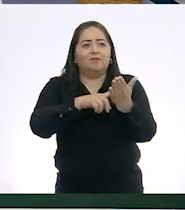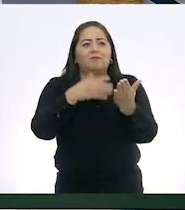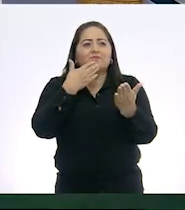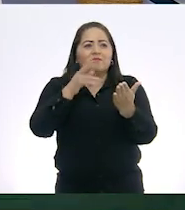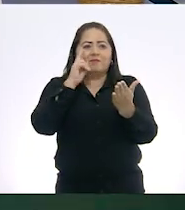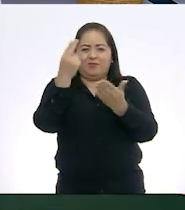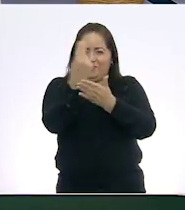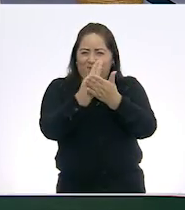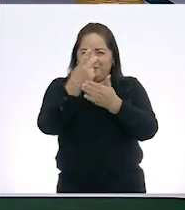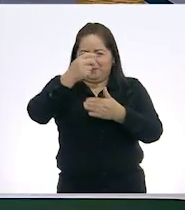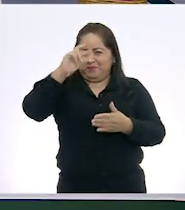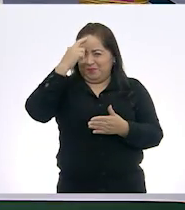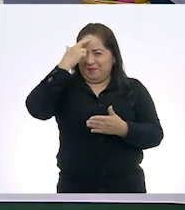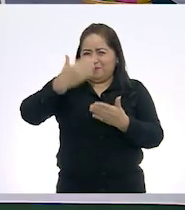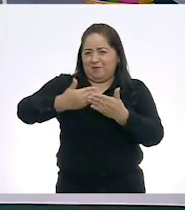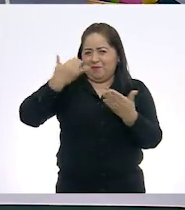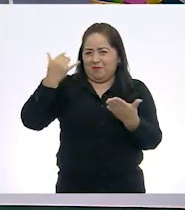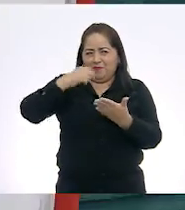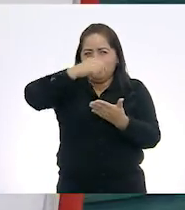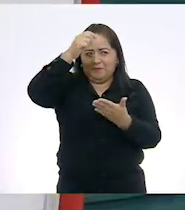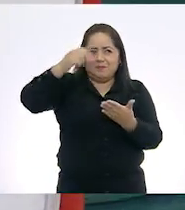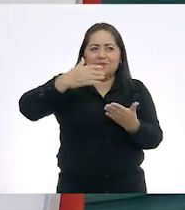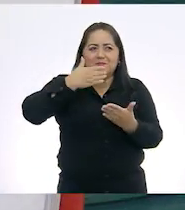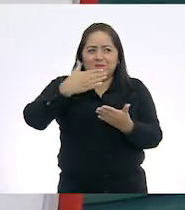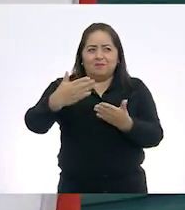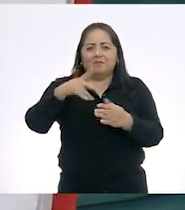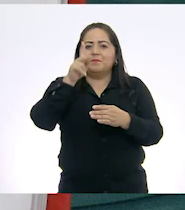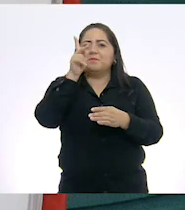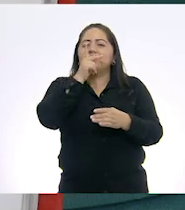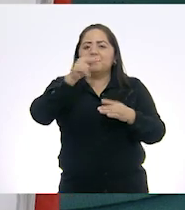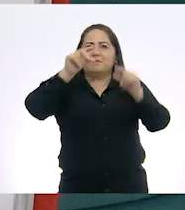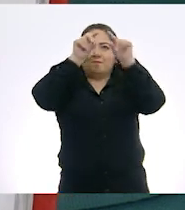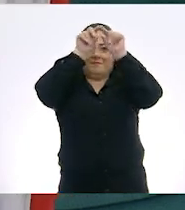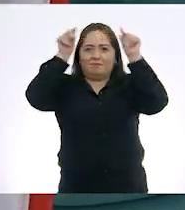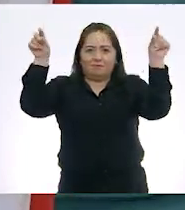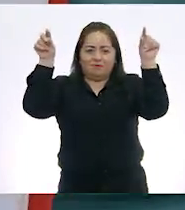ilustraciones. Claro. Ahí dice. Tenemos una contraportada,